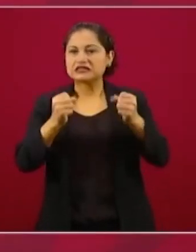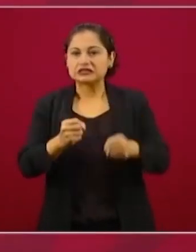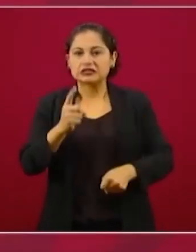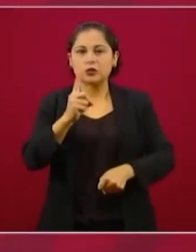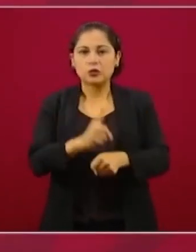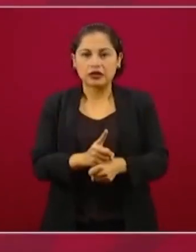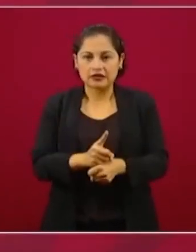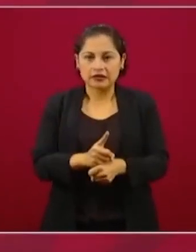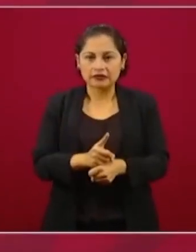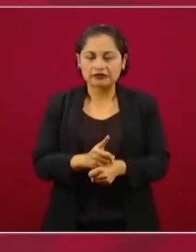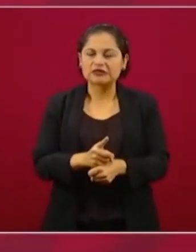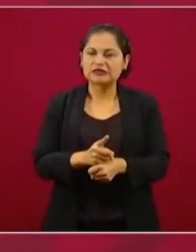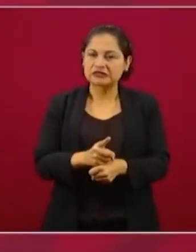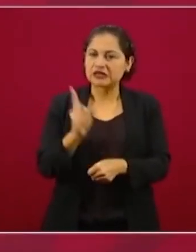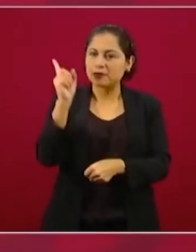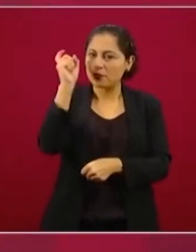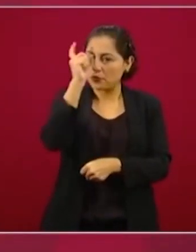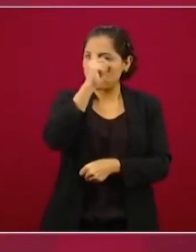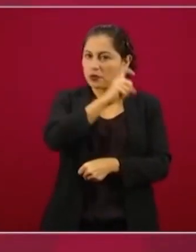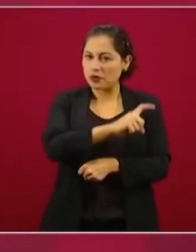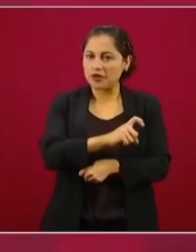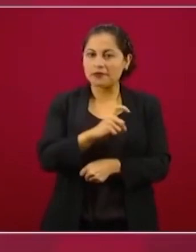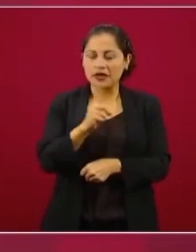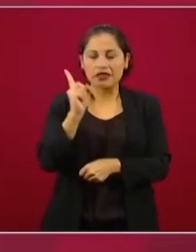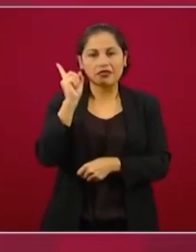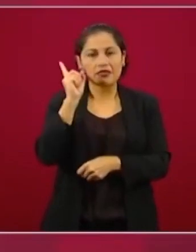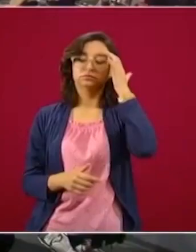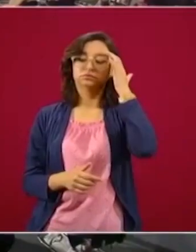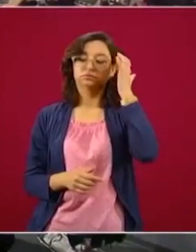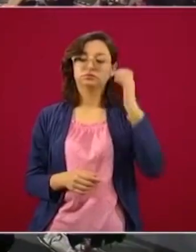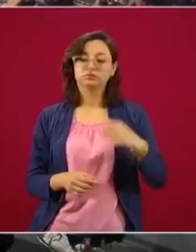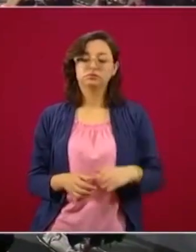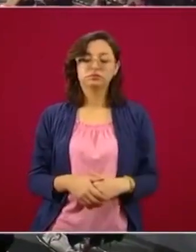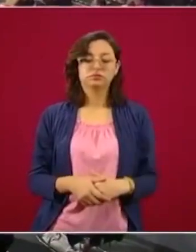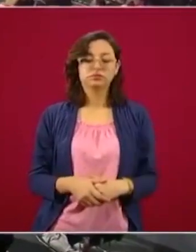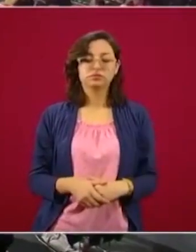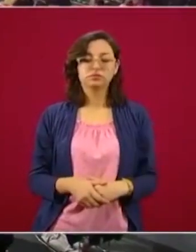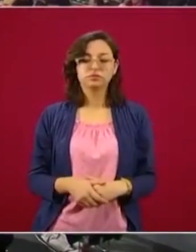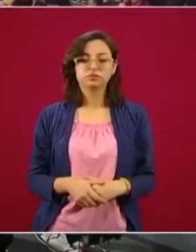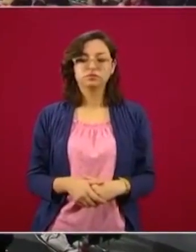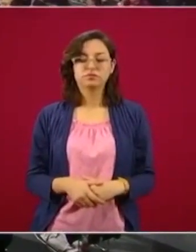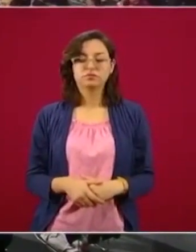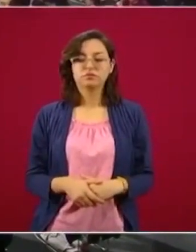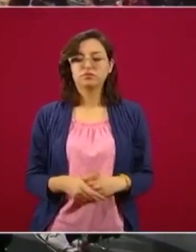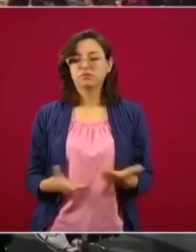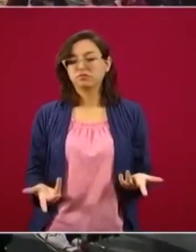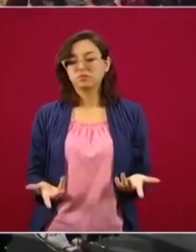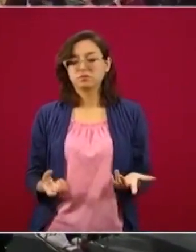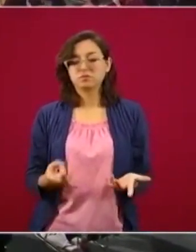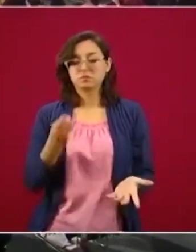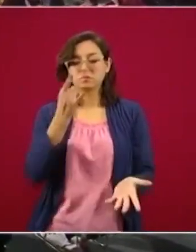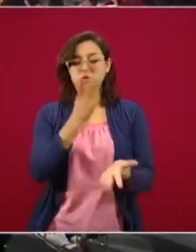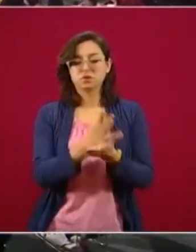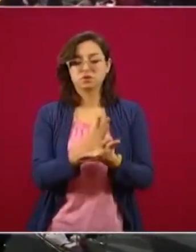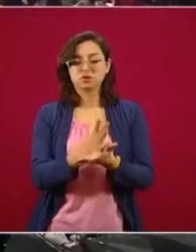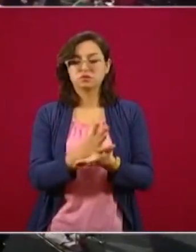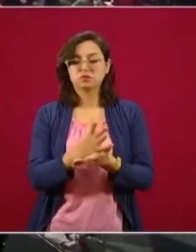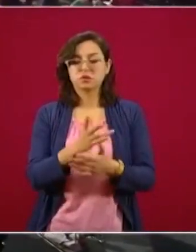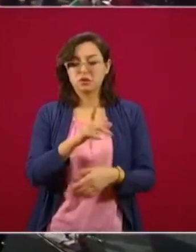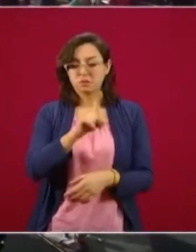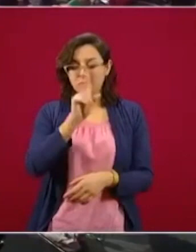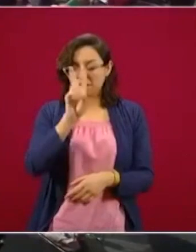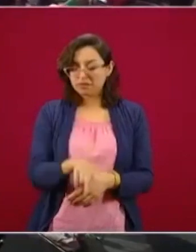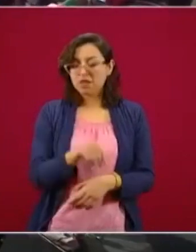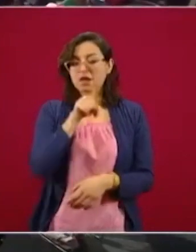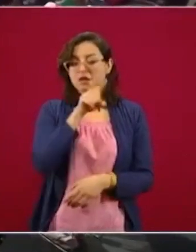confianza de que vamos a conseguir la paz. Esta mañana, durante su conferencia de prensa, el primer